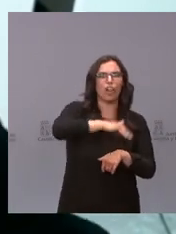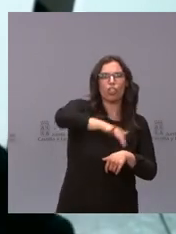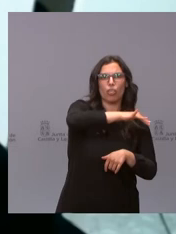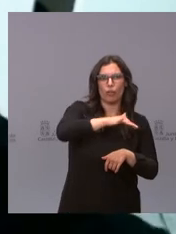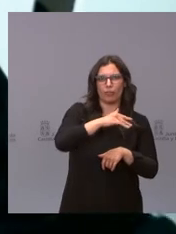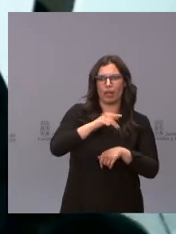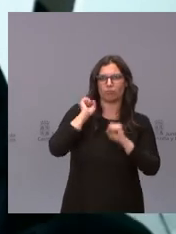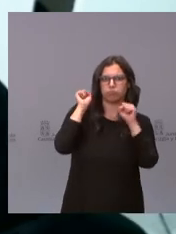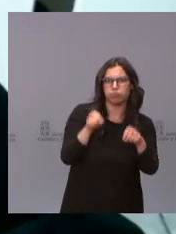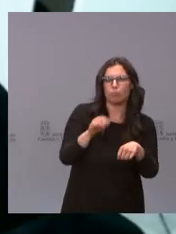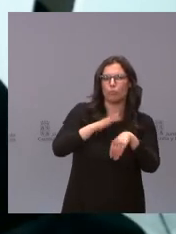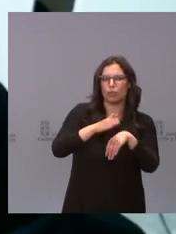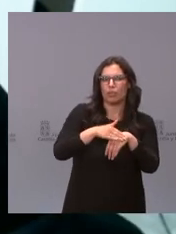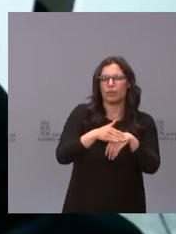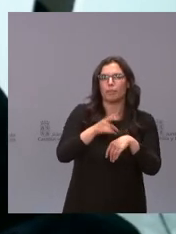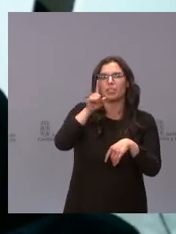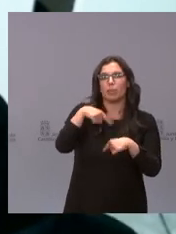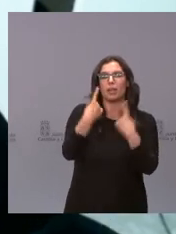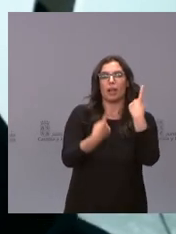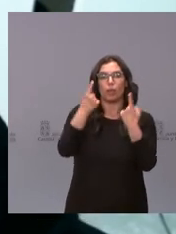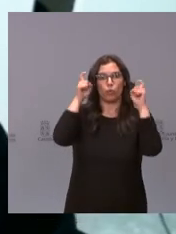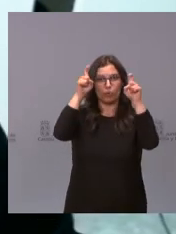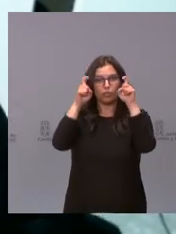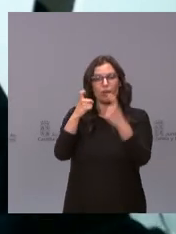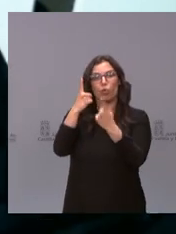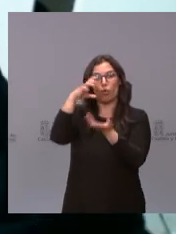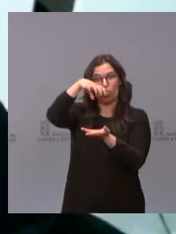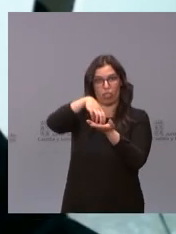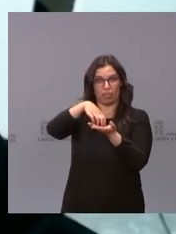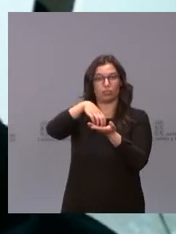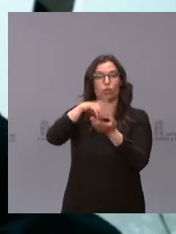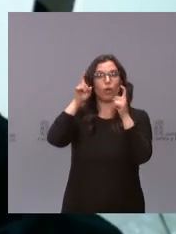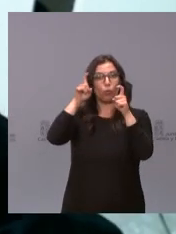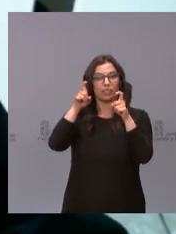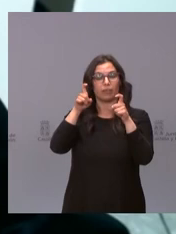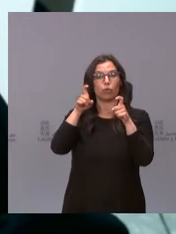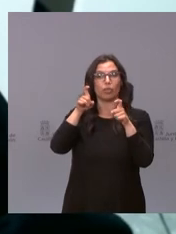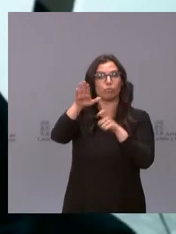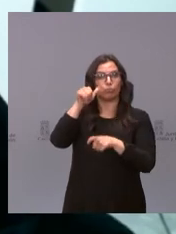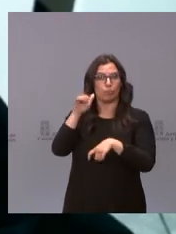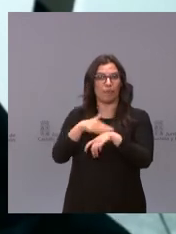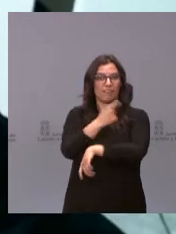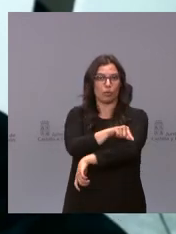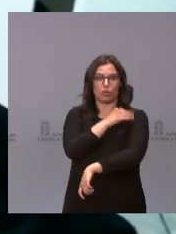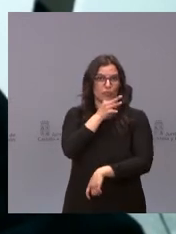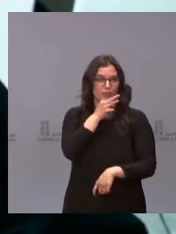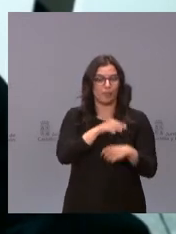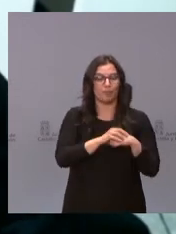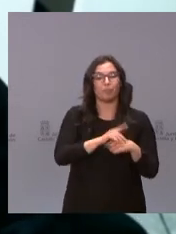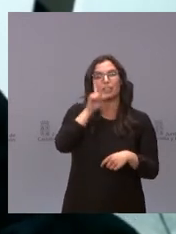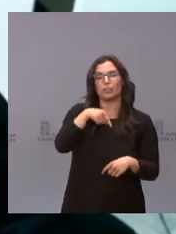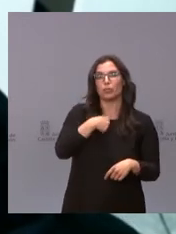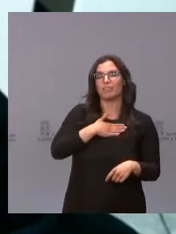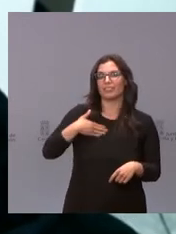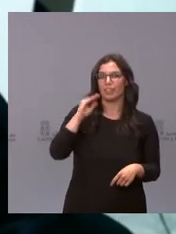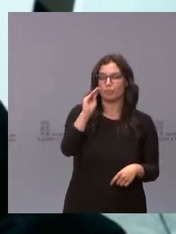bueno que también incluso hay algunos profesores de ciertos centros de la capital que tampoco han sido citados para la vacuna y por otra parte les quería preguntar si